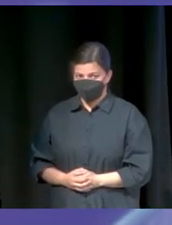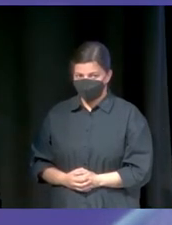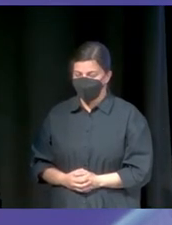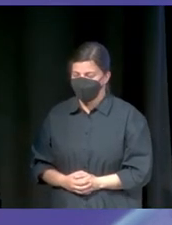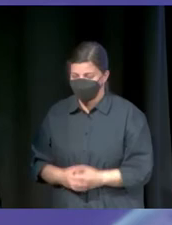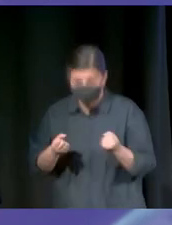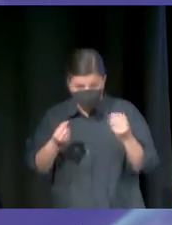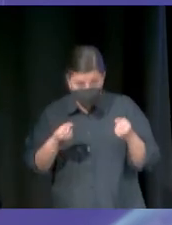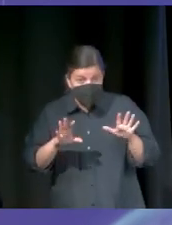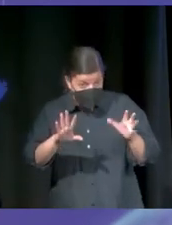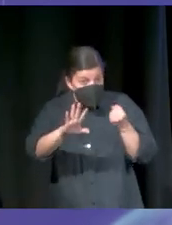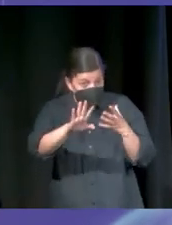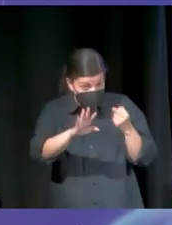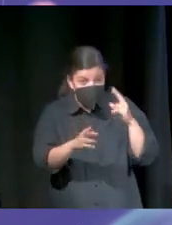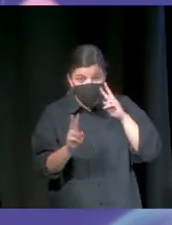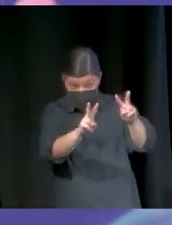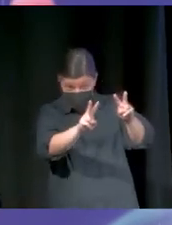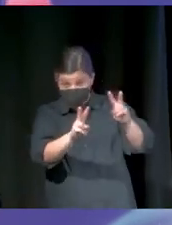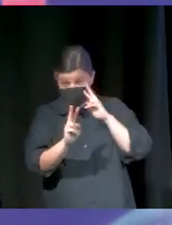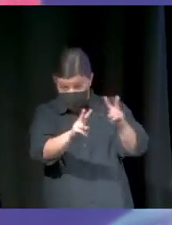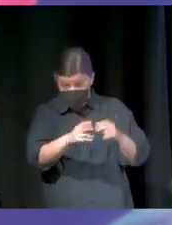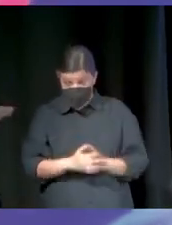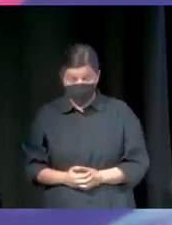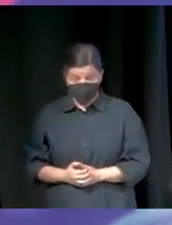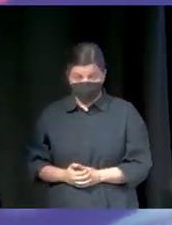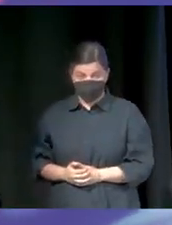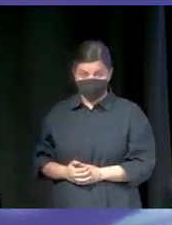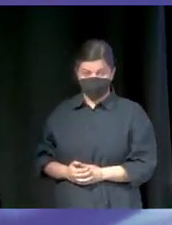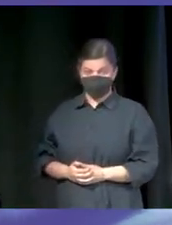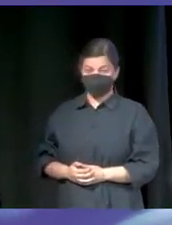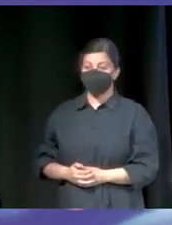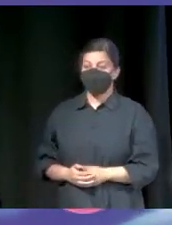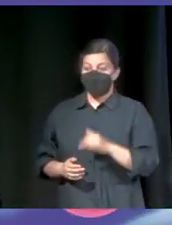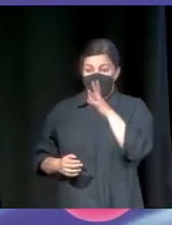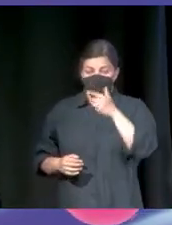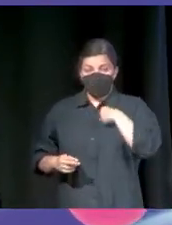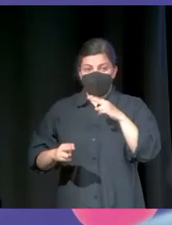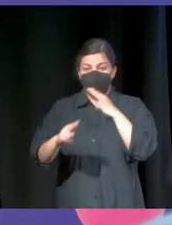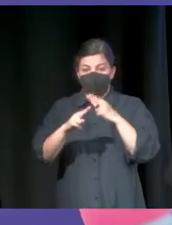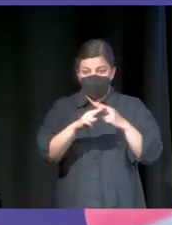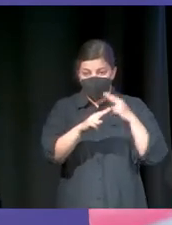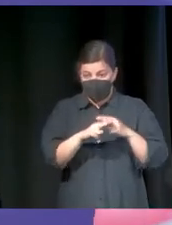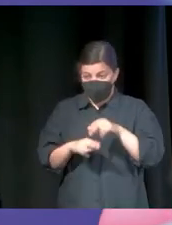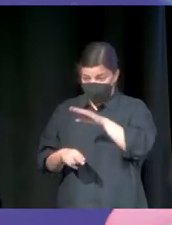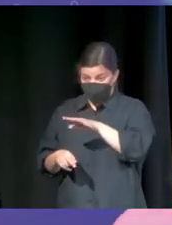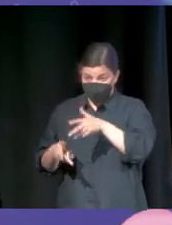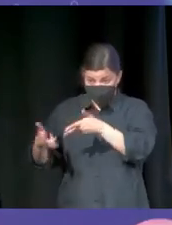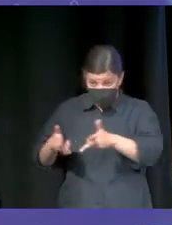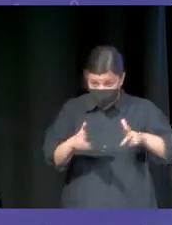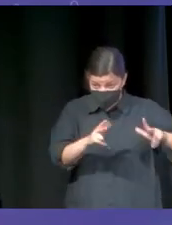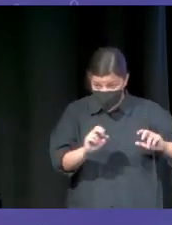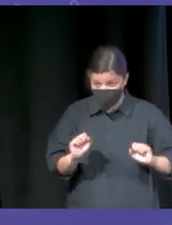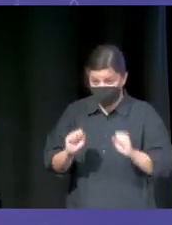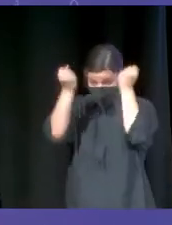Muy bien, no, quedad de pie, miradlo, miradlo, miradlo. Vale, voy a poneros un nombre, ¿vale? Los que estáis sentados, sois los